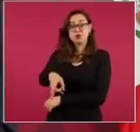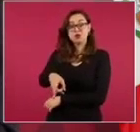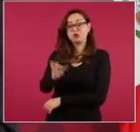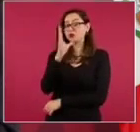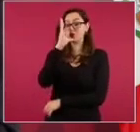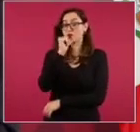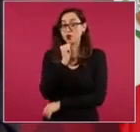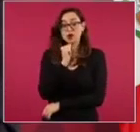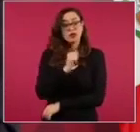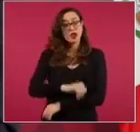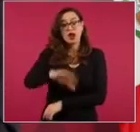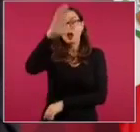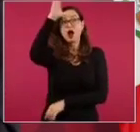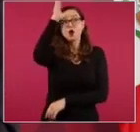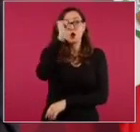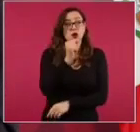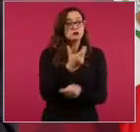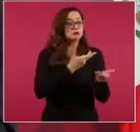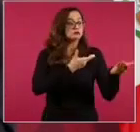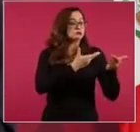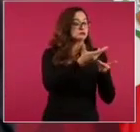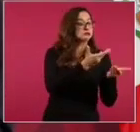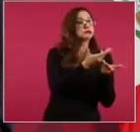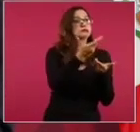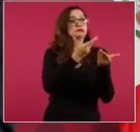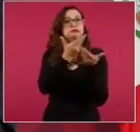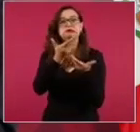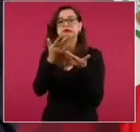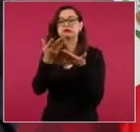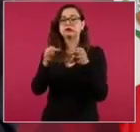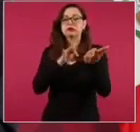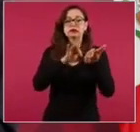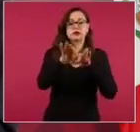con gobiernos extranjeros.